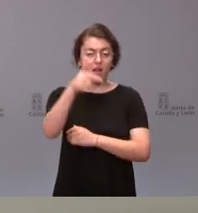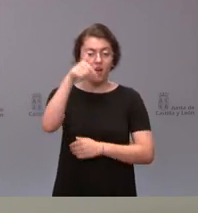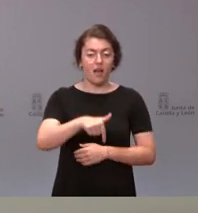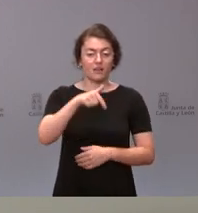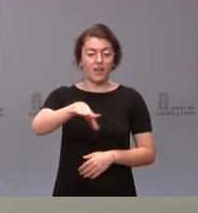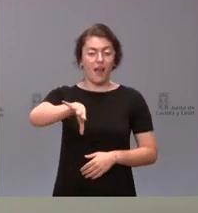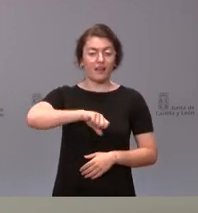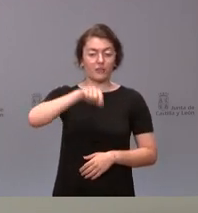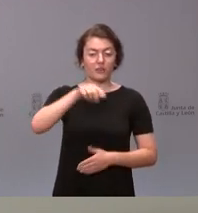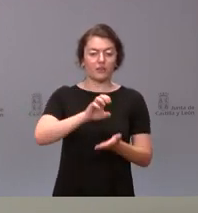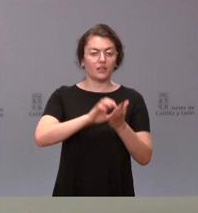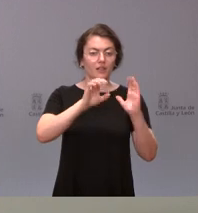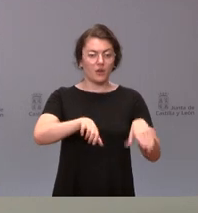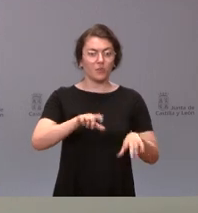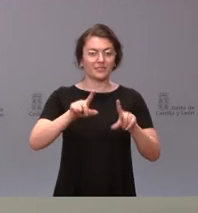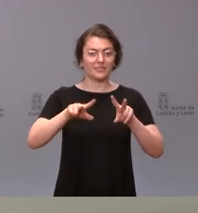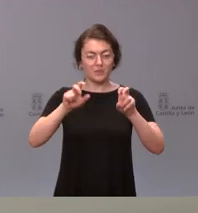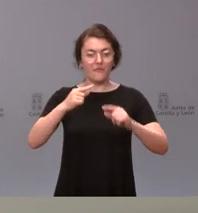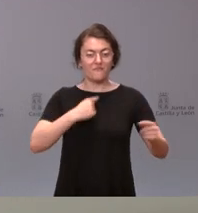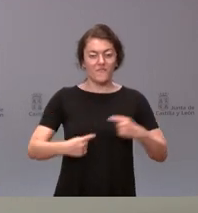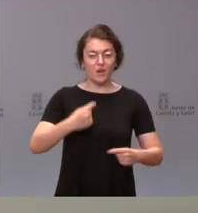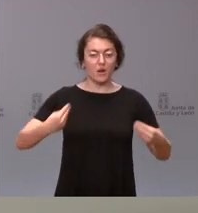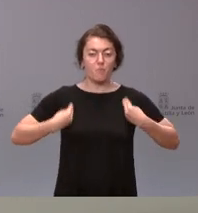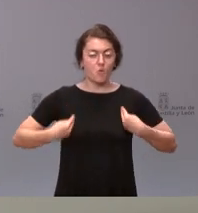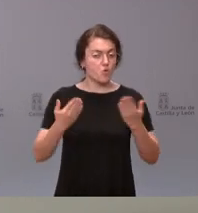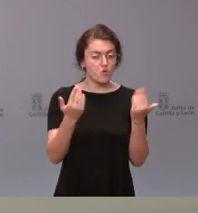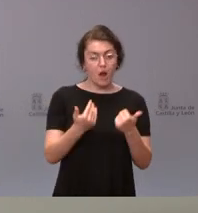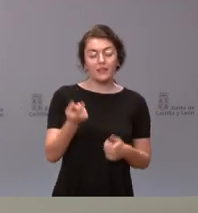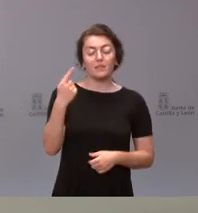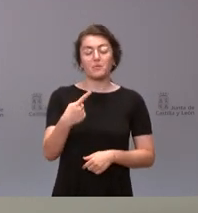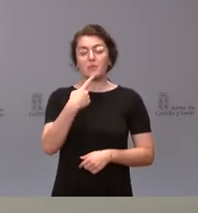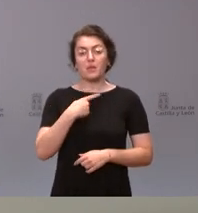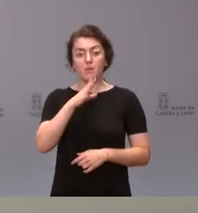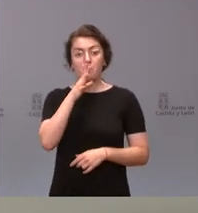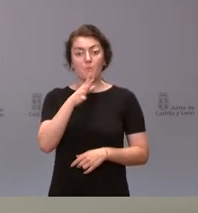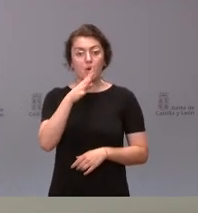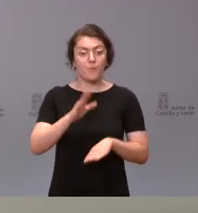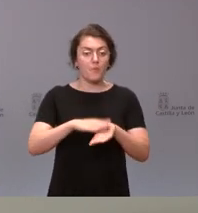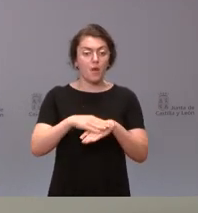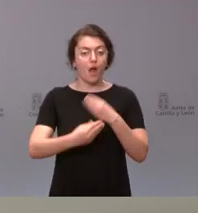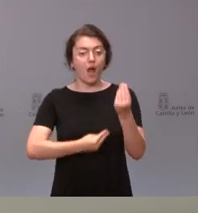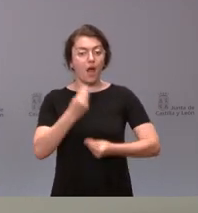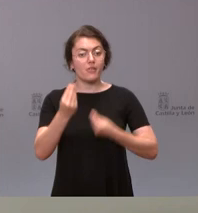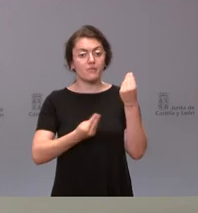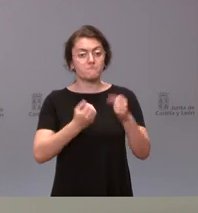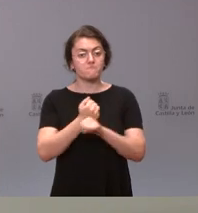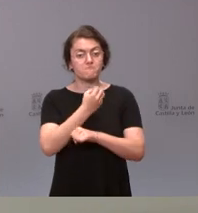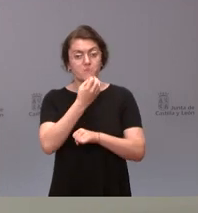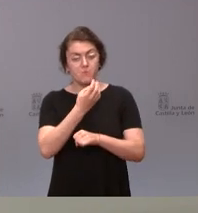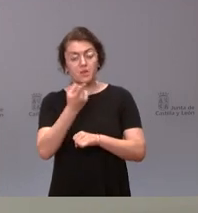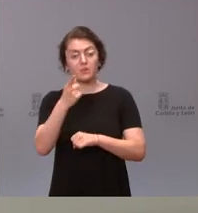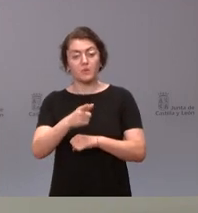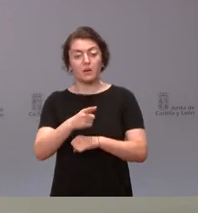autónoma. También me indican que, por razones de operatividad y también en función de que estamos hablando